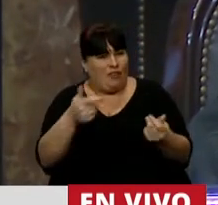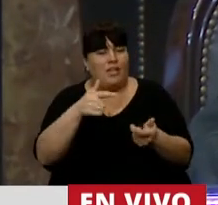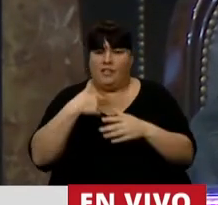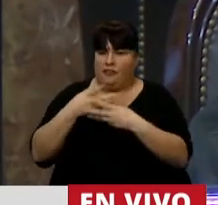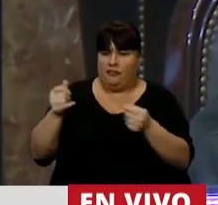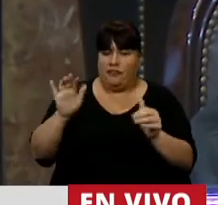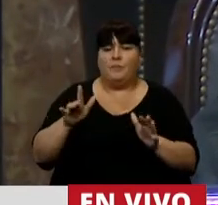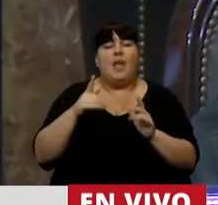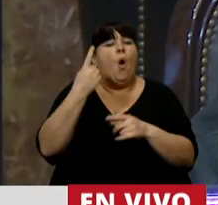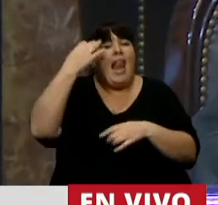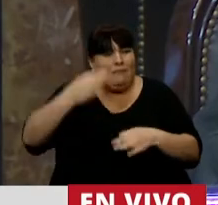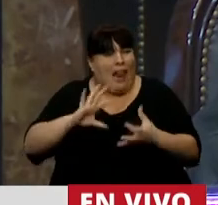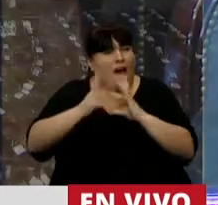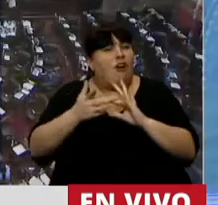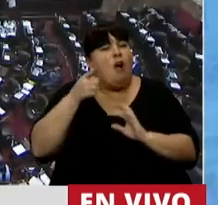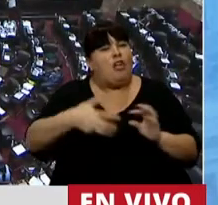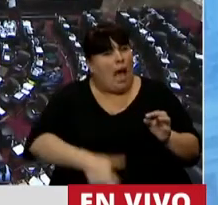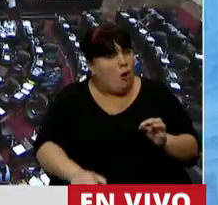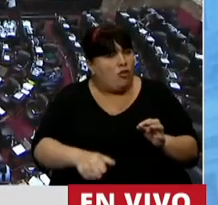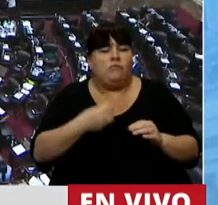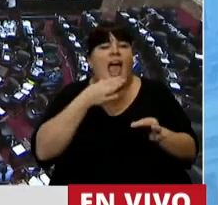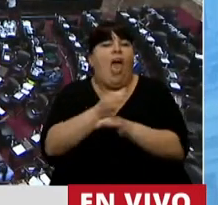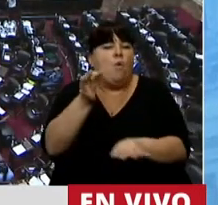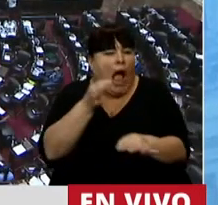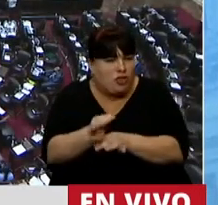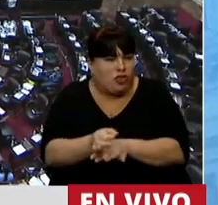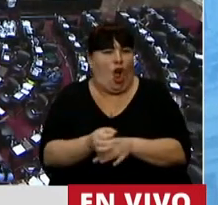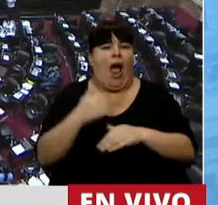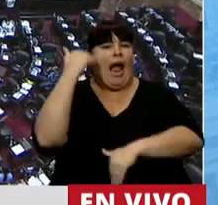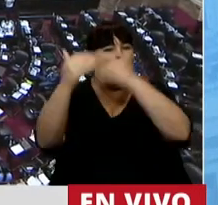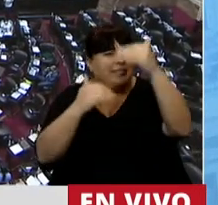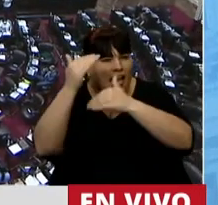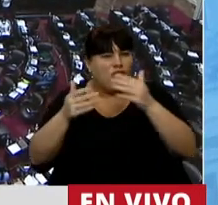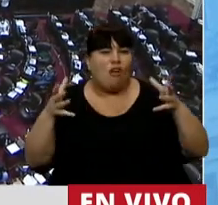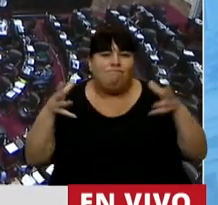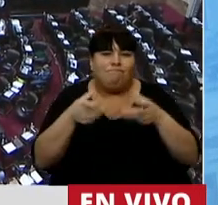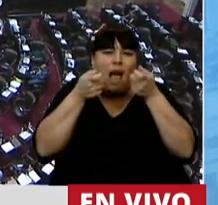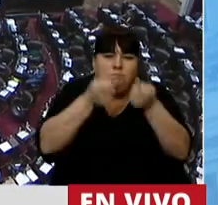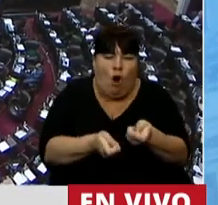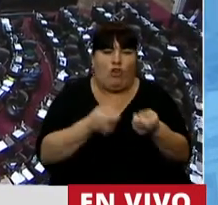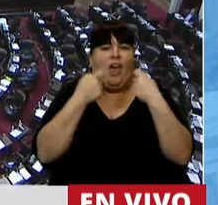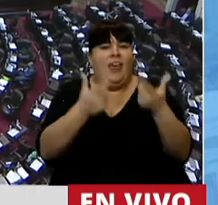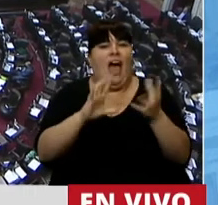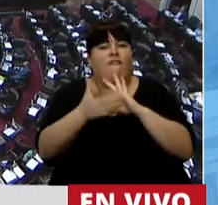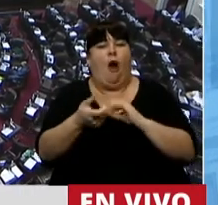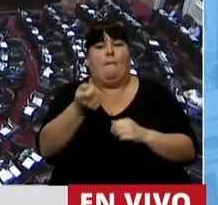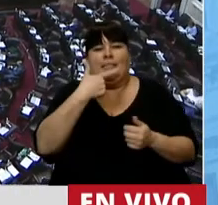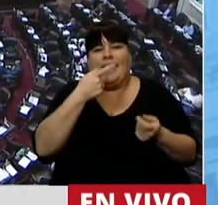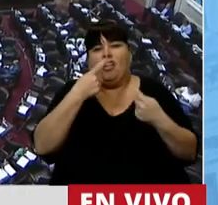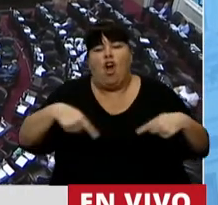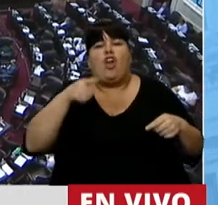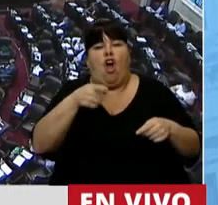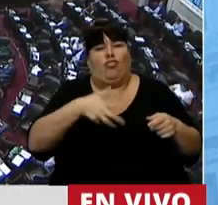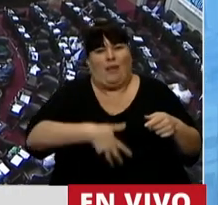Termino, Presidente. La manera real de evitar los abortos es a través de la educación, la capacitación, la contención, el acceso a métodos anticonceptivos, el